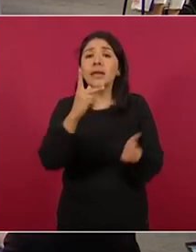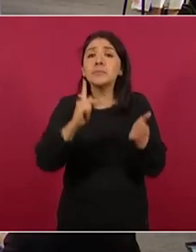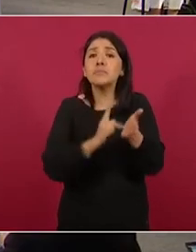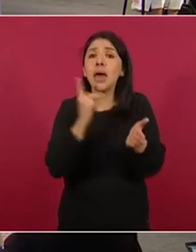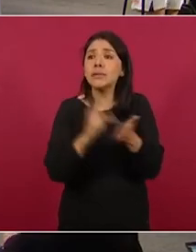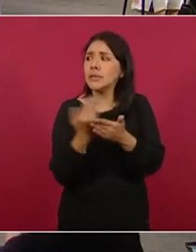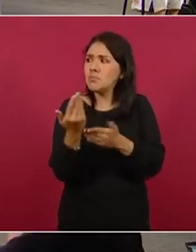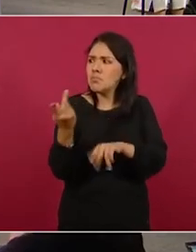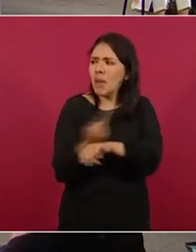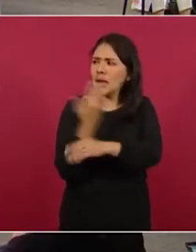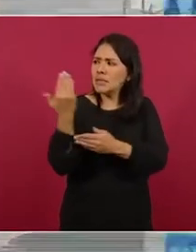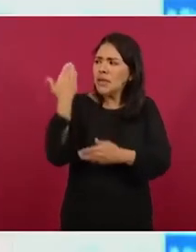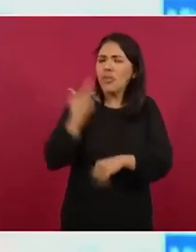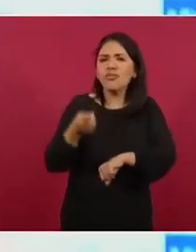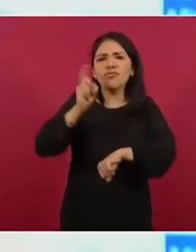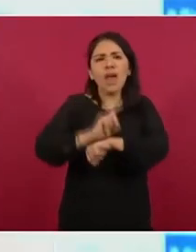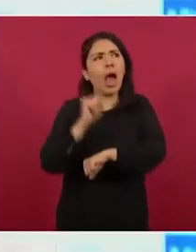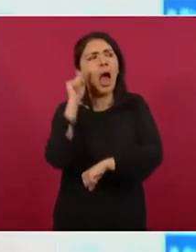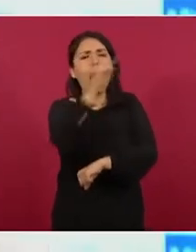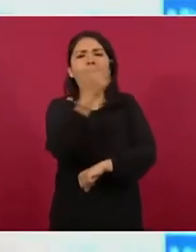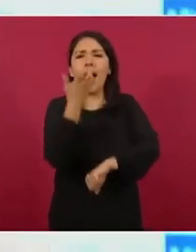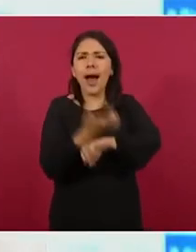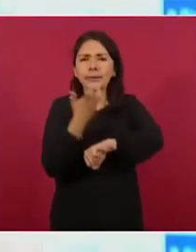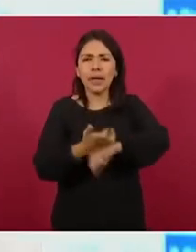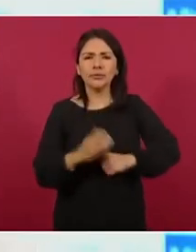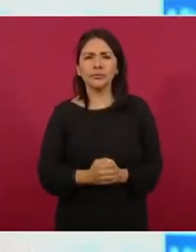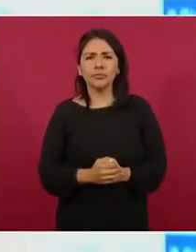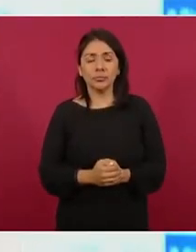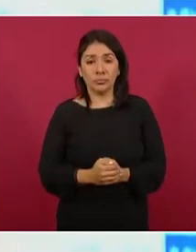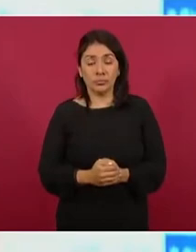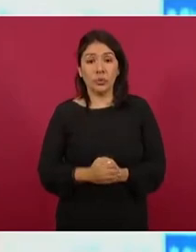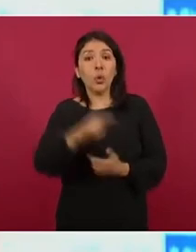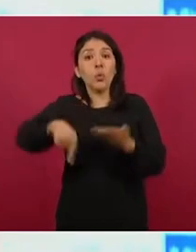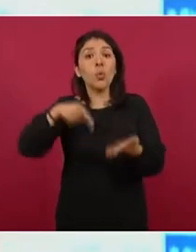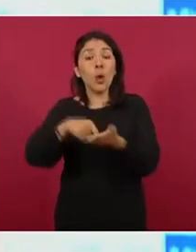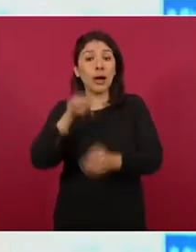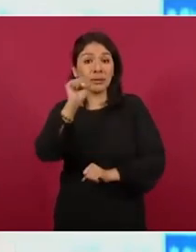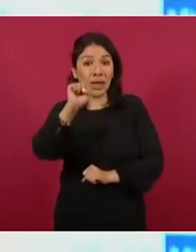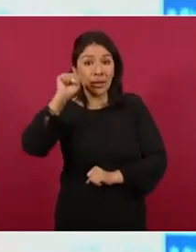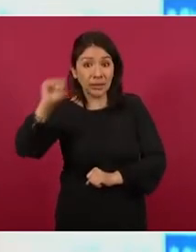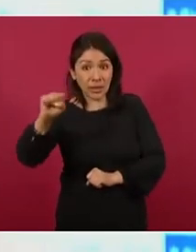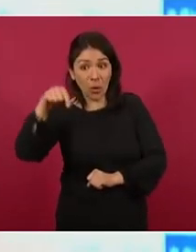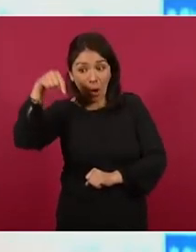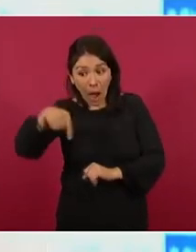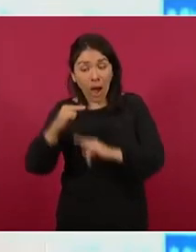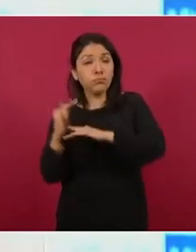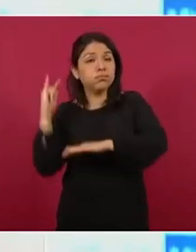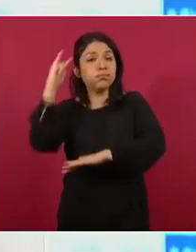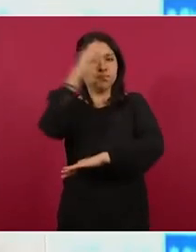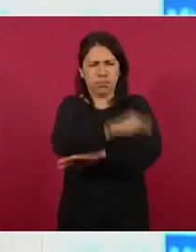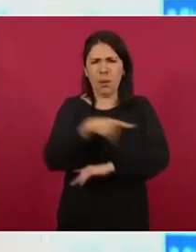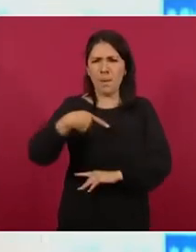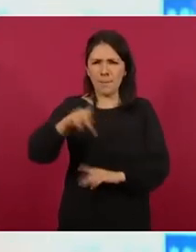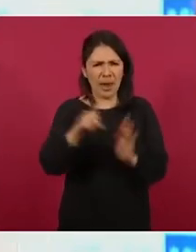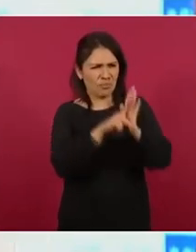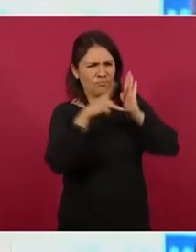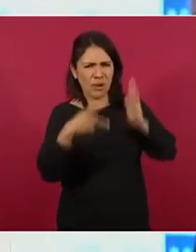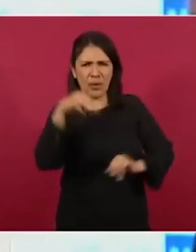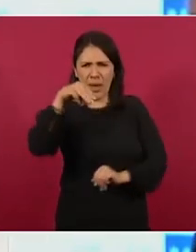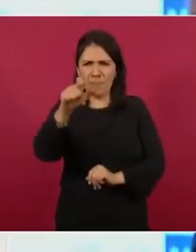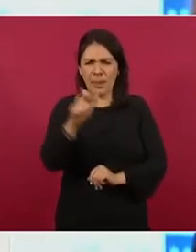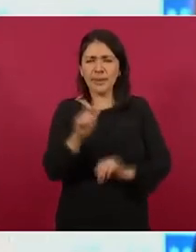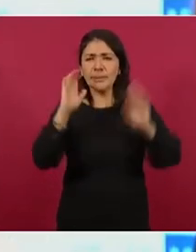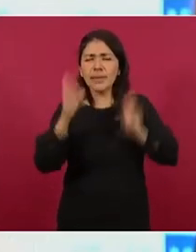en días pasados al país vecino volando desde Saltillo pero MX publica la